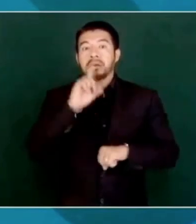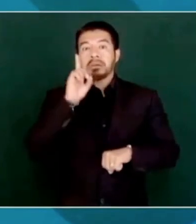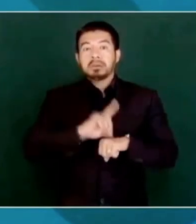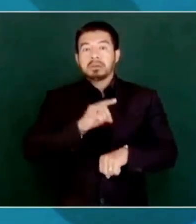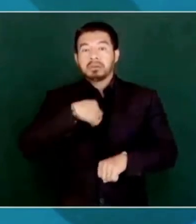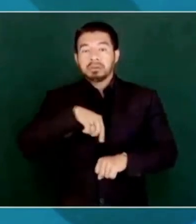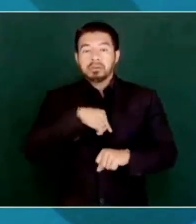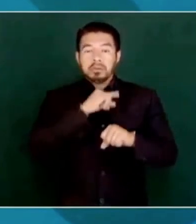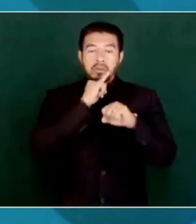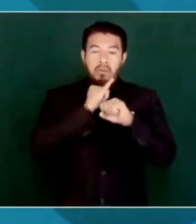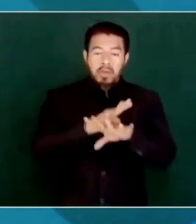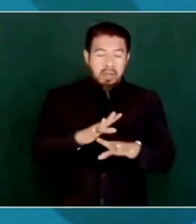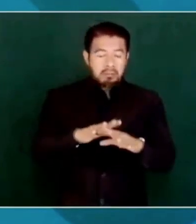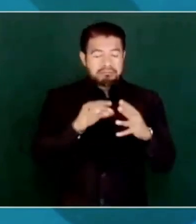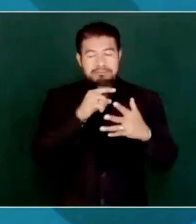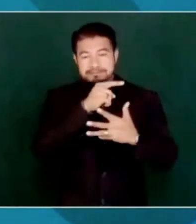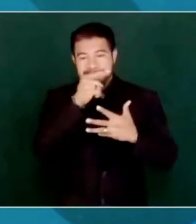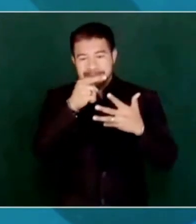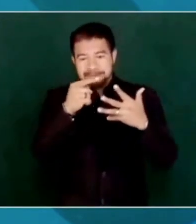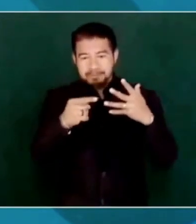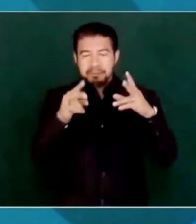sobre